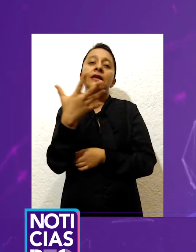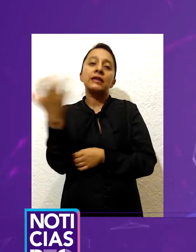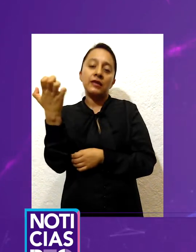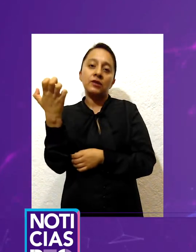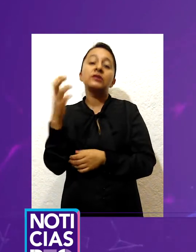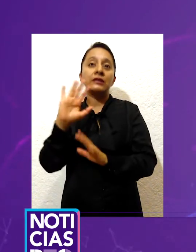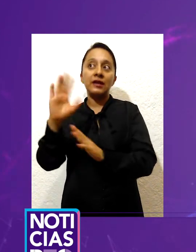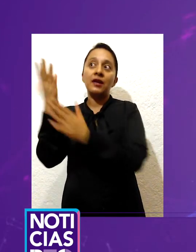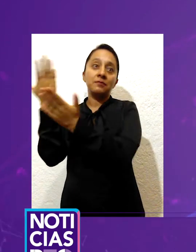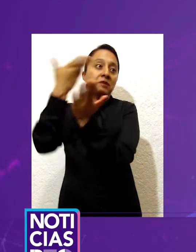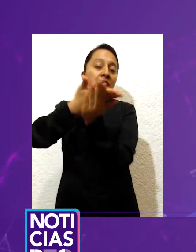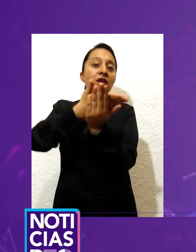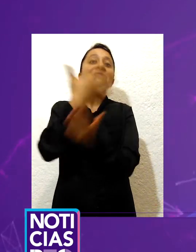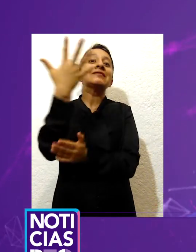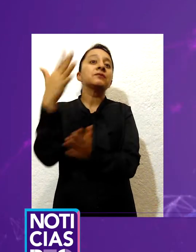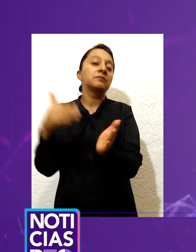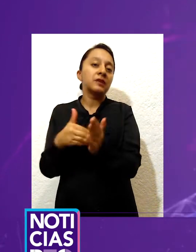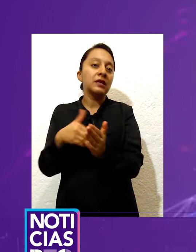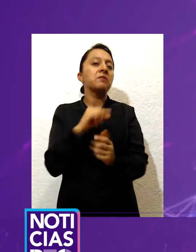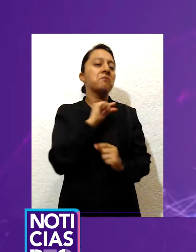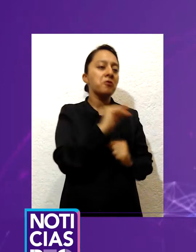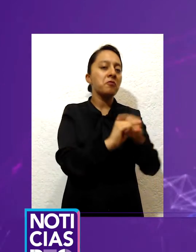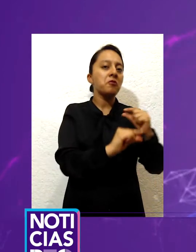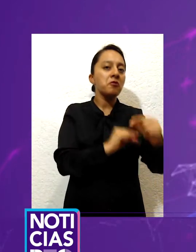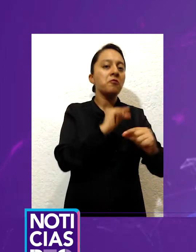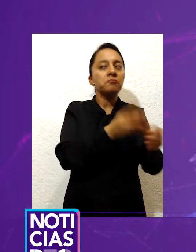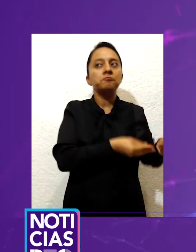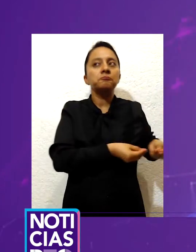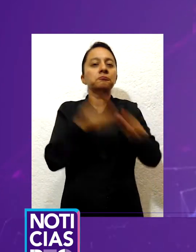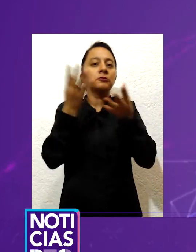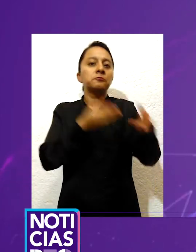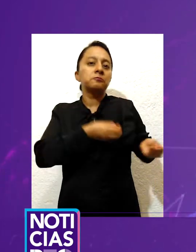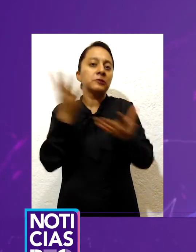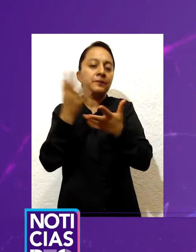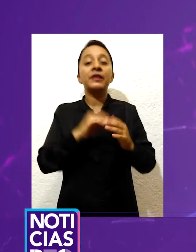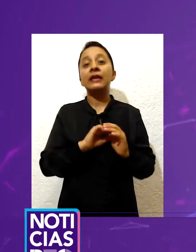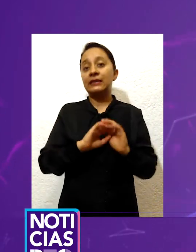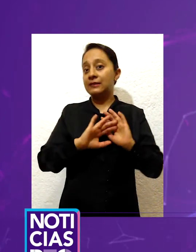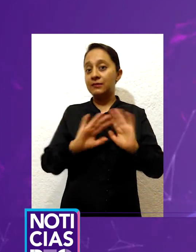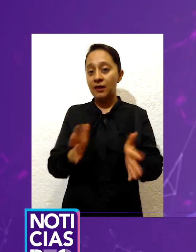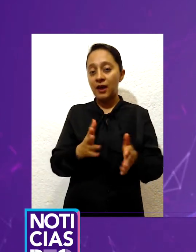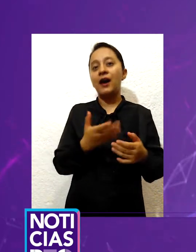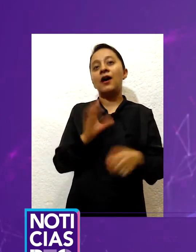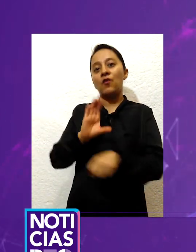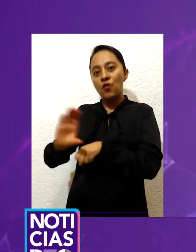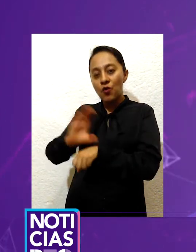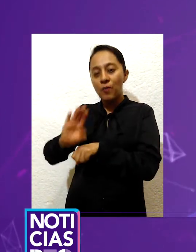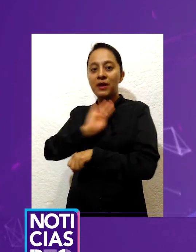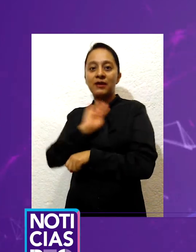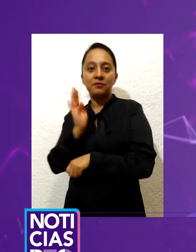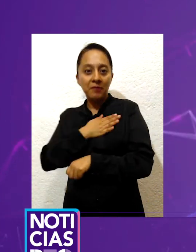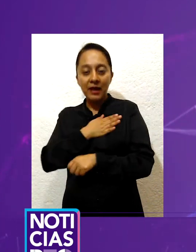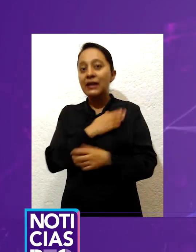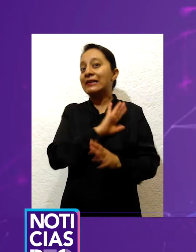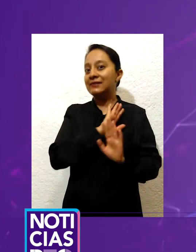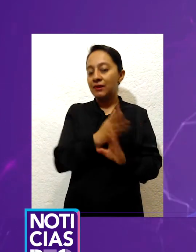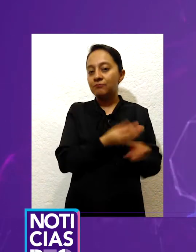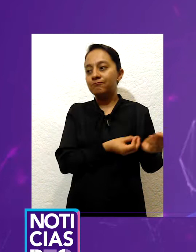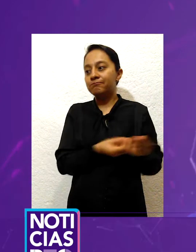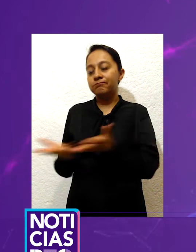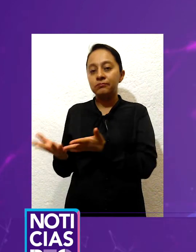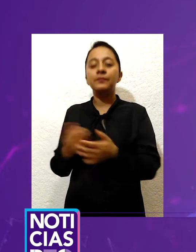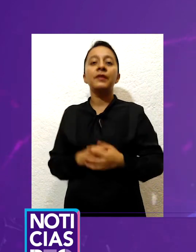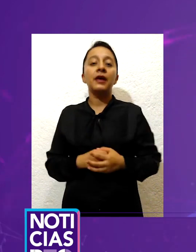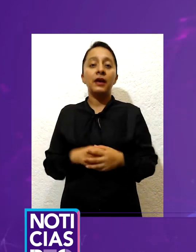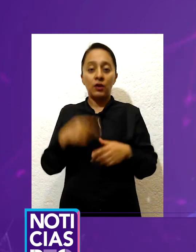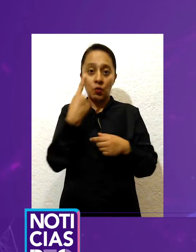poco a poco se estará cubriendo, así como también se han enviado a Colombia y a España. Indicó que actualmente a la semana elaboran alrededor